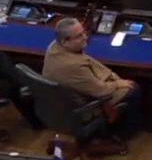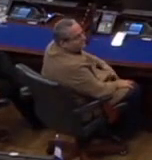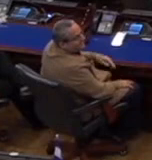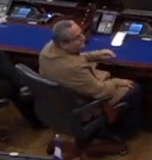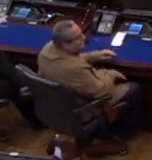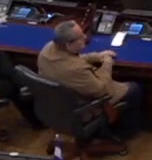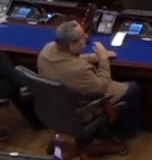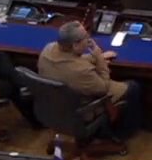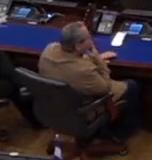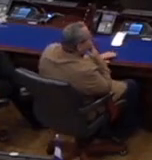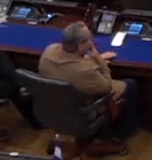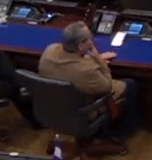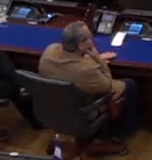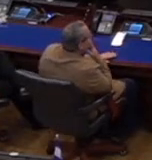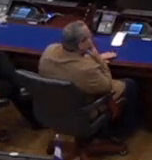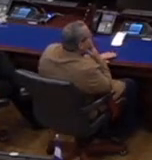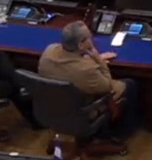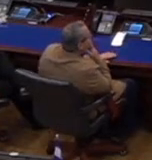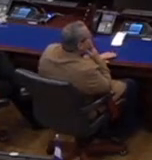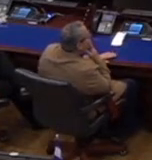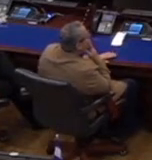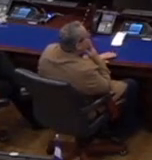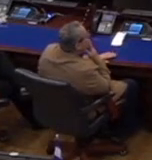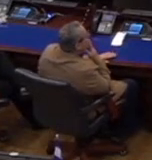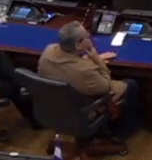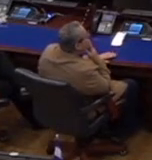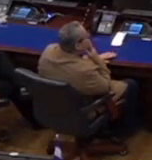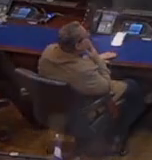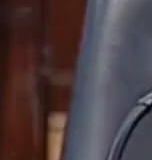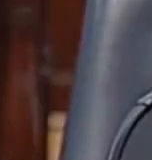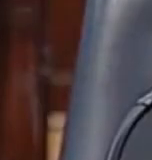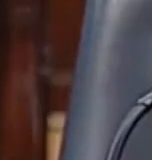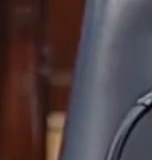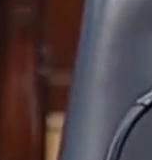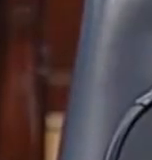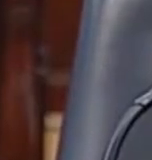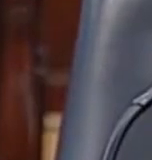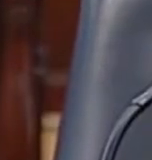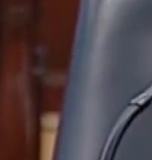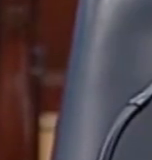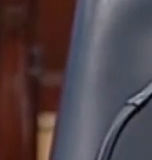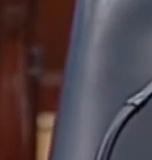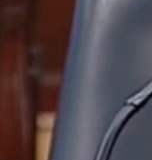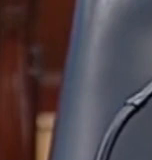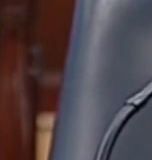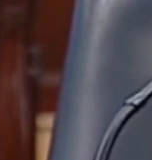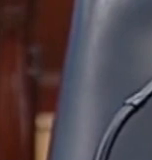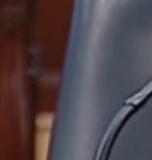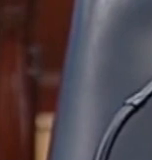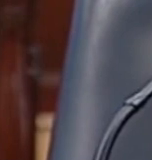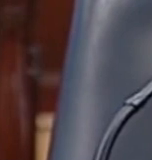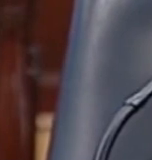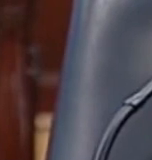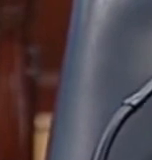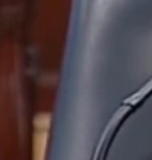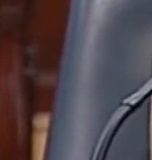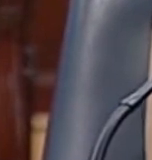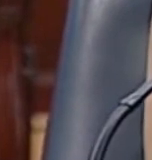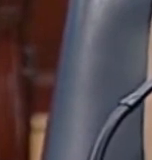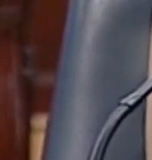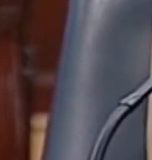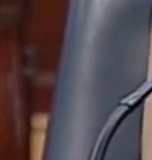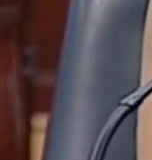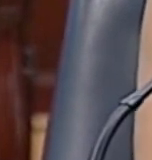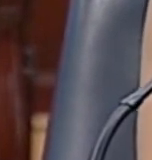gracias presidente por alusión diputado Cristian Guevara yo dije que Mario Gómez era generador de contenido